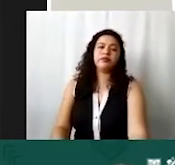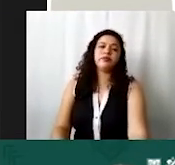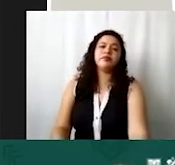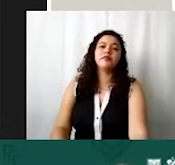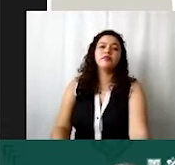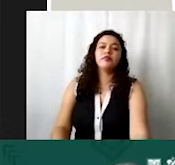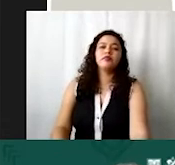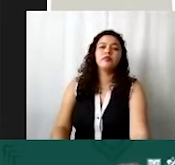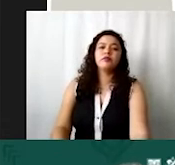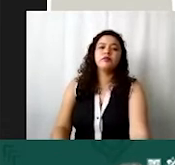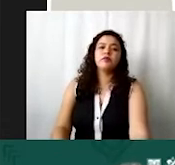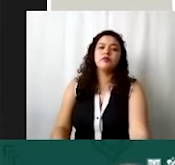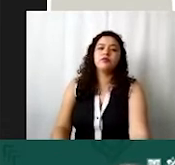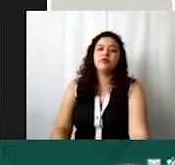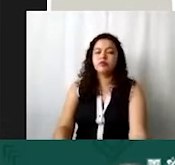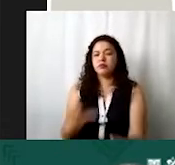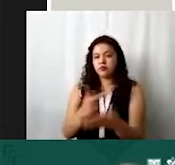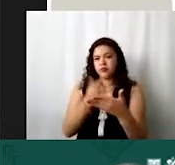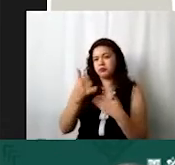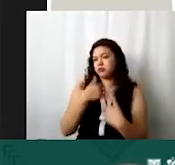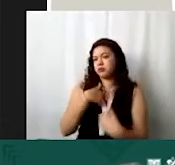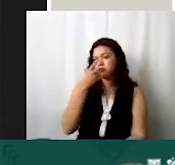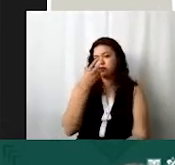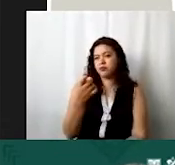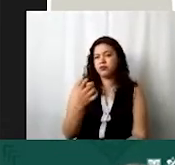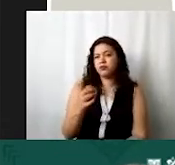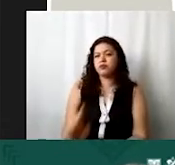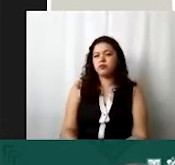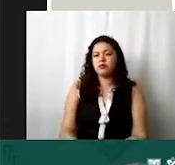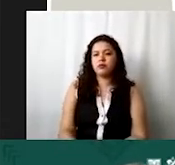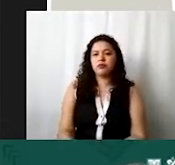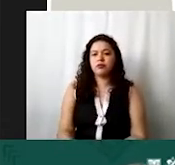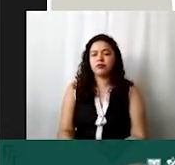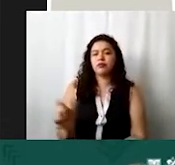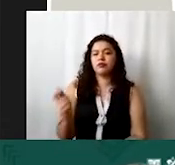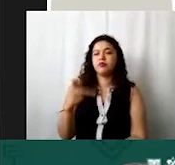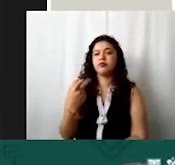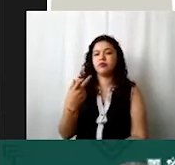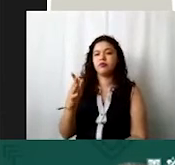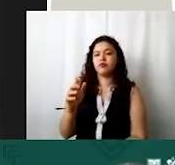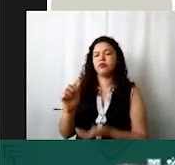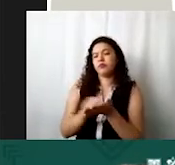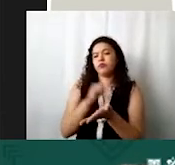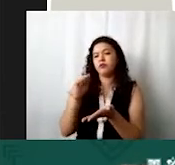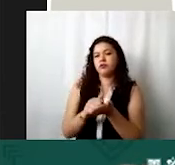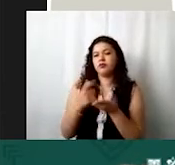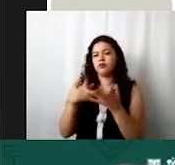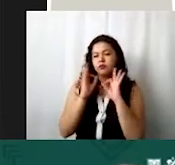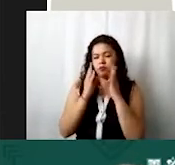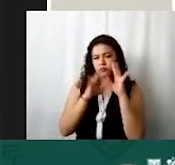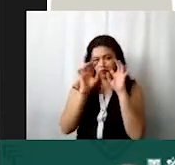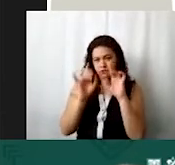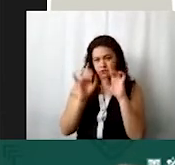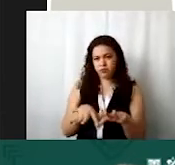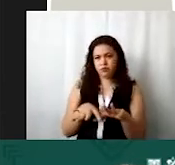un proyecto y digo a lo mejor ustedes tienen sus propias actas su propia forma de redactar y no hay